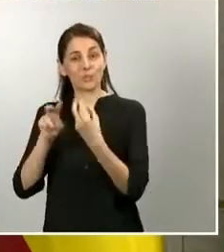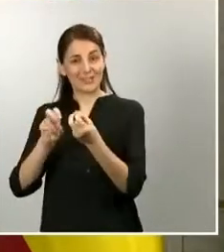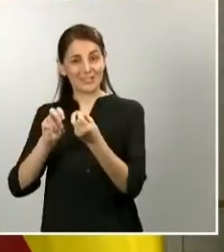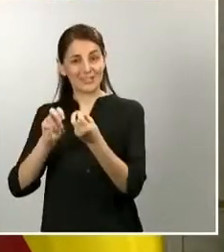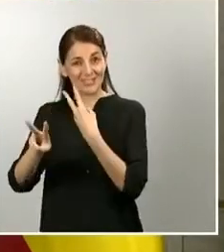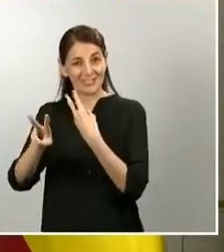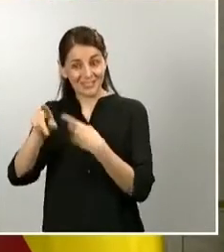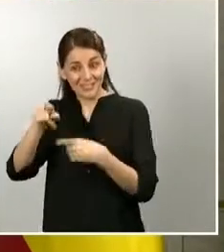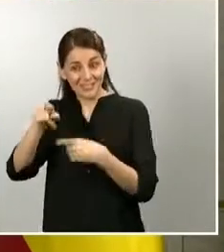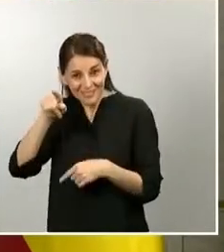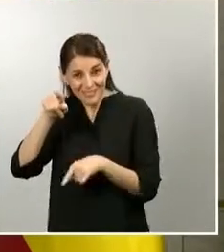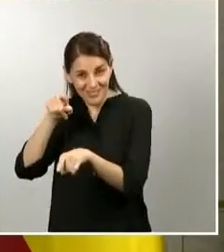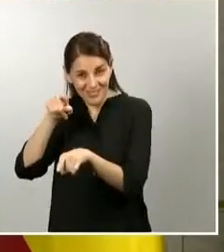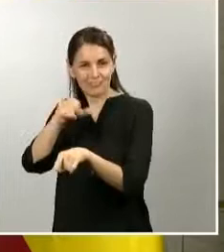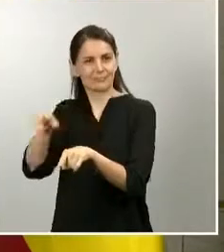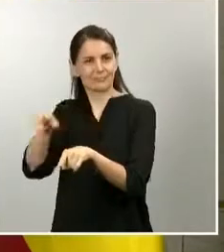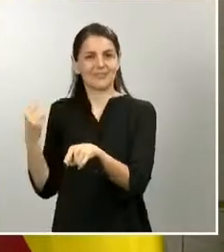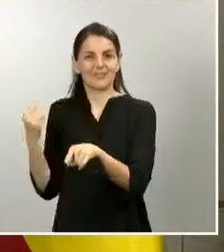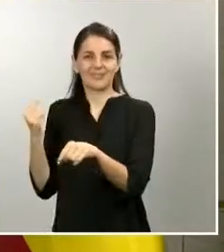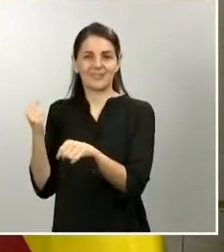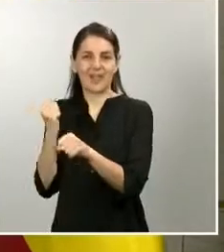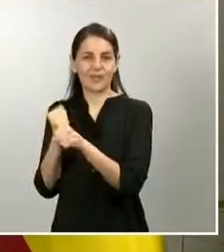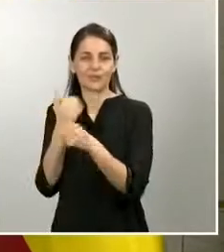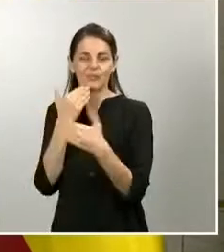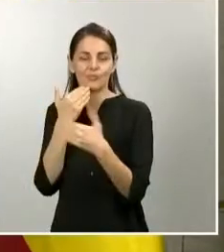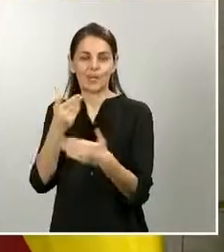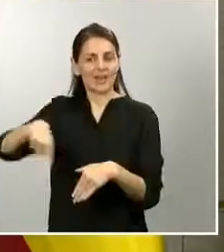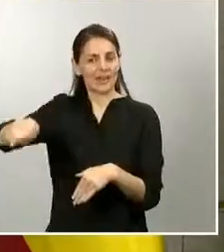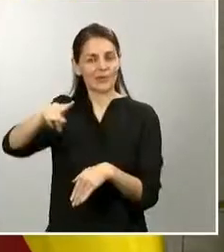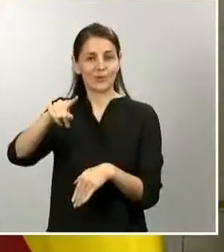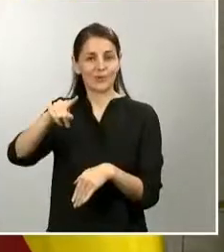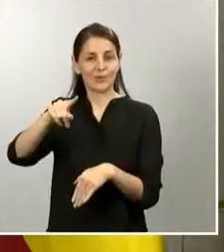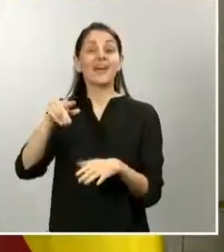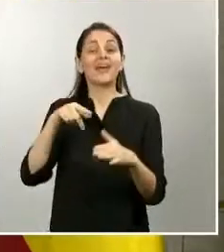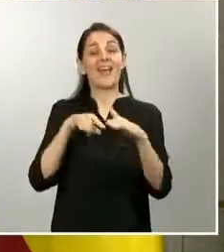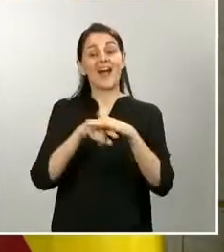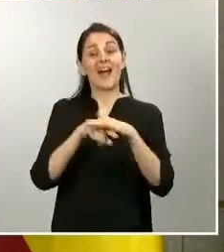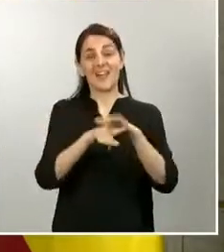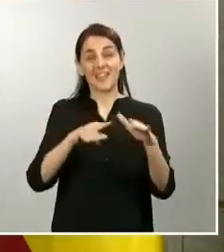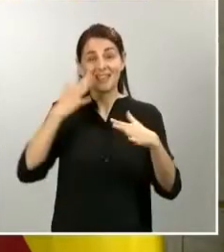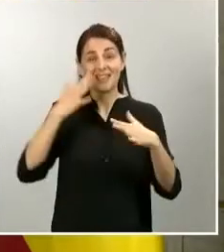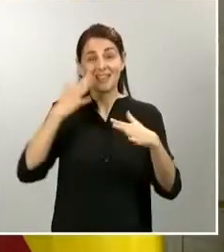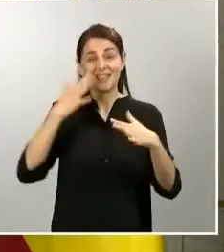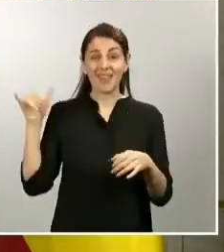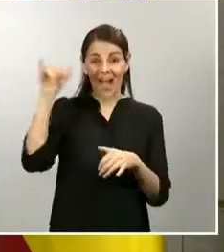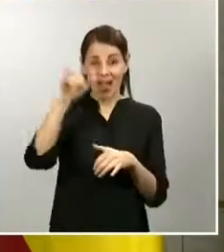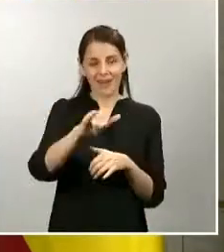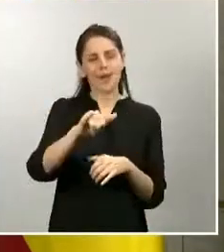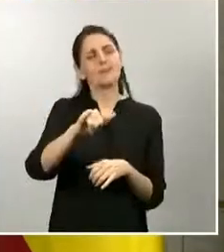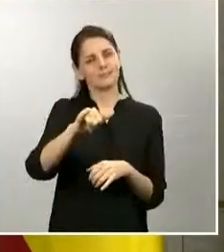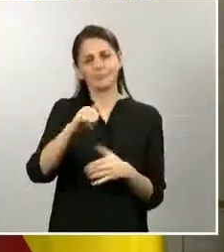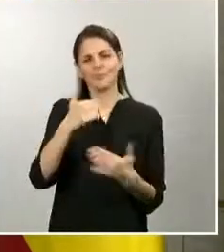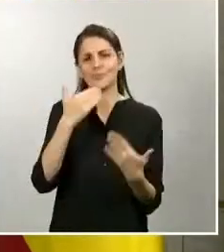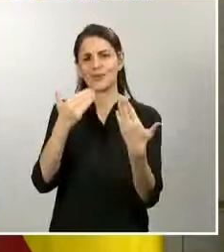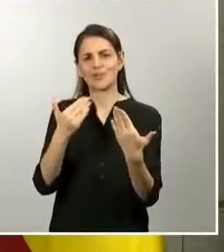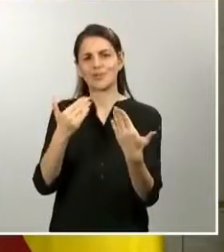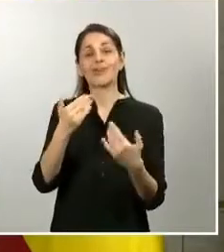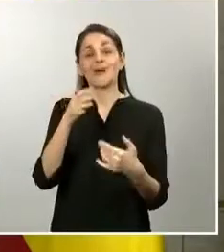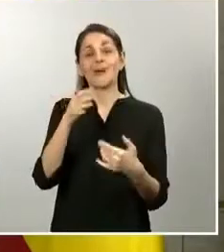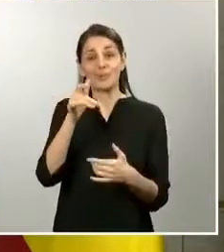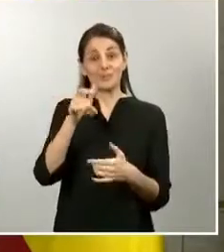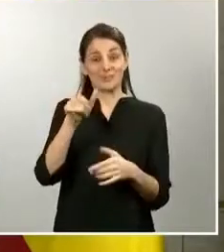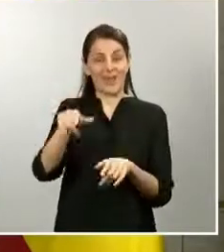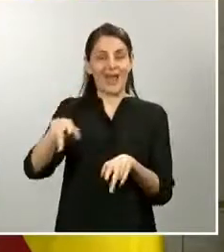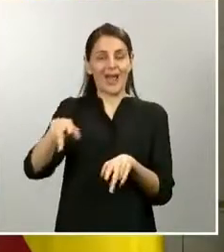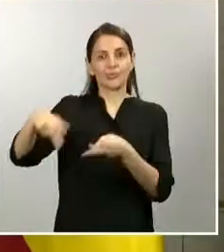agencia de seguridad aérea que ha autorizado y sigue autorizando numerosos vuelos de repatriación de llegada de